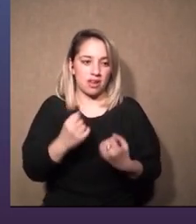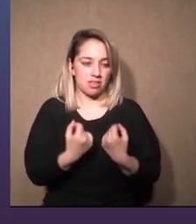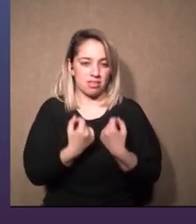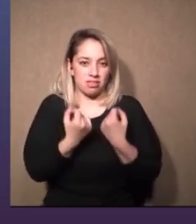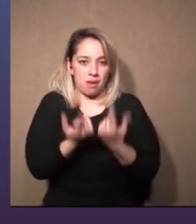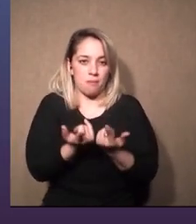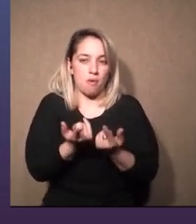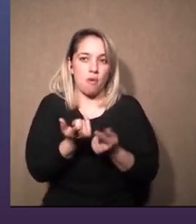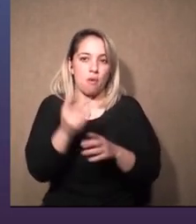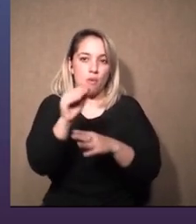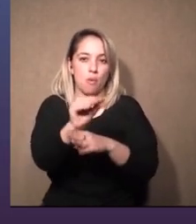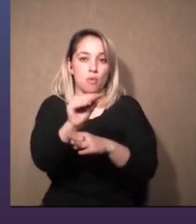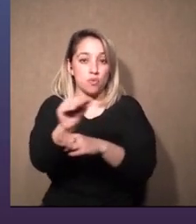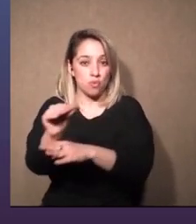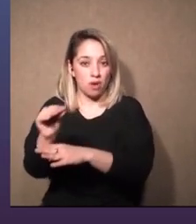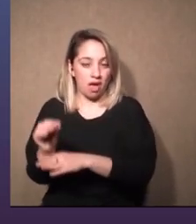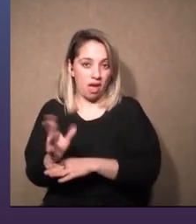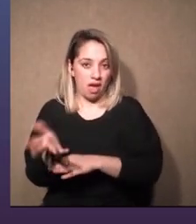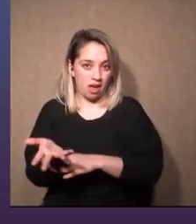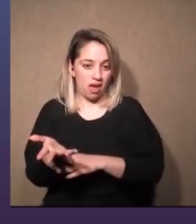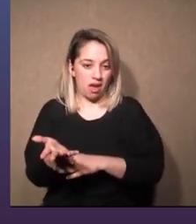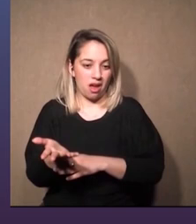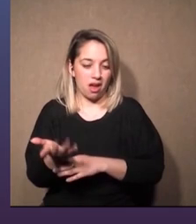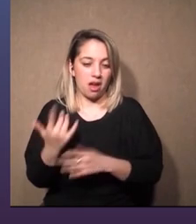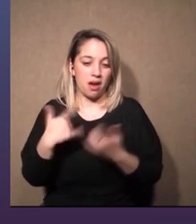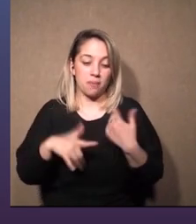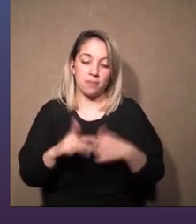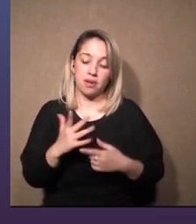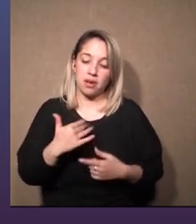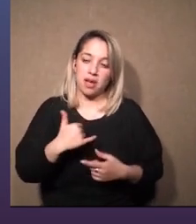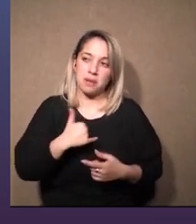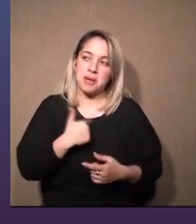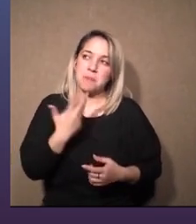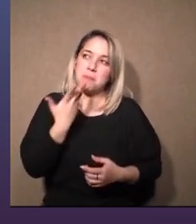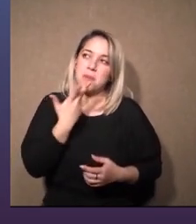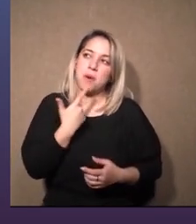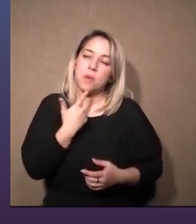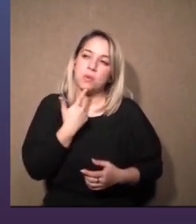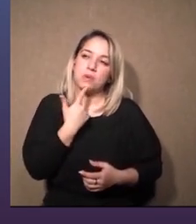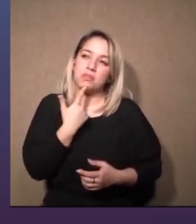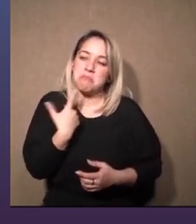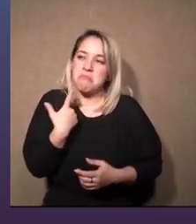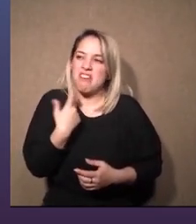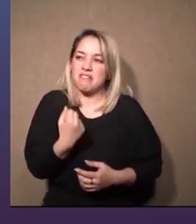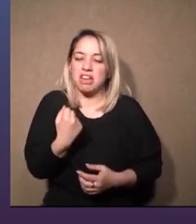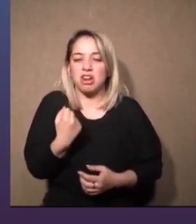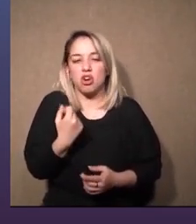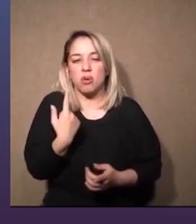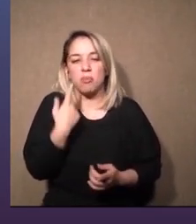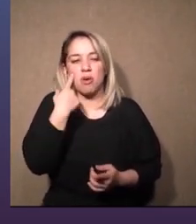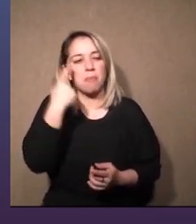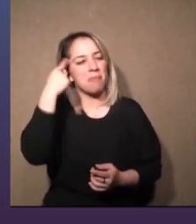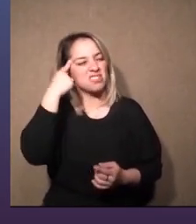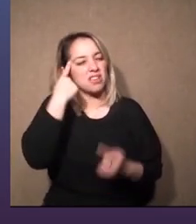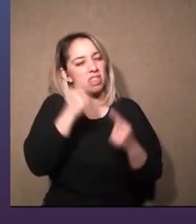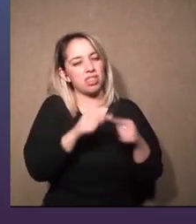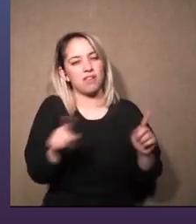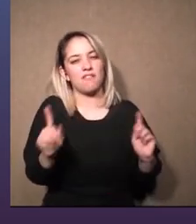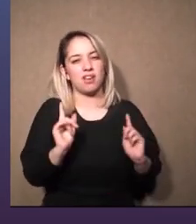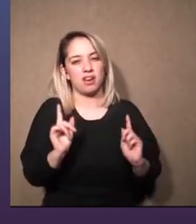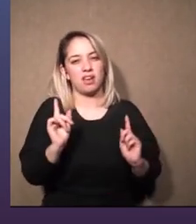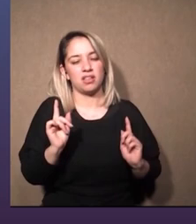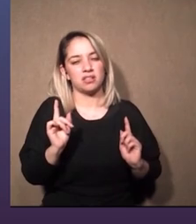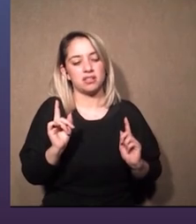pero pero a mí me gusta verlo distinto yo